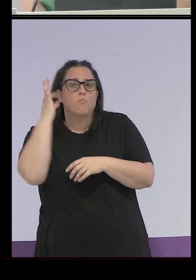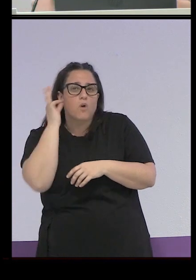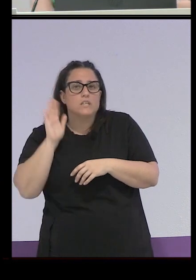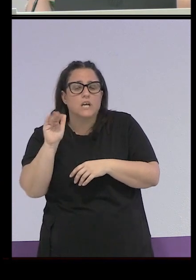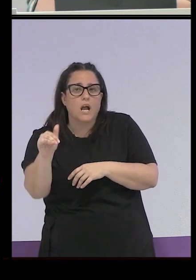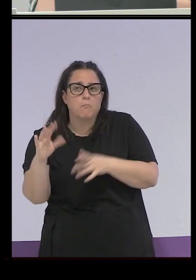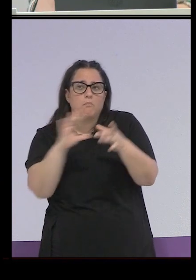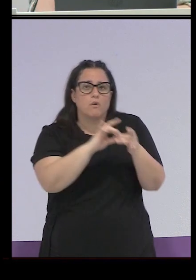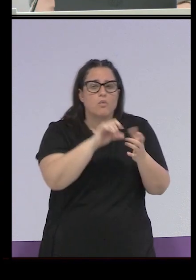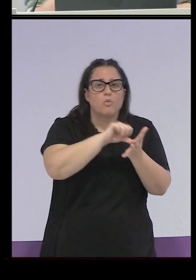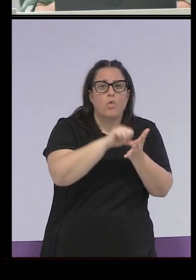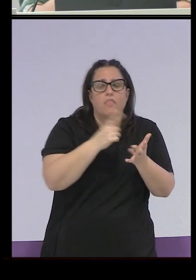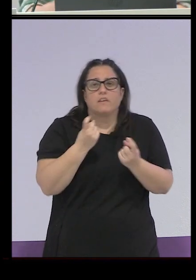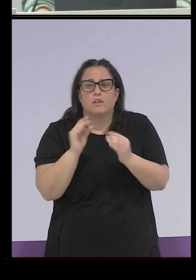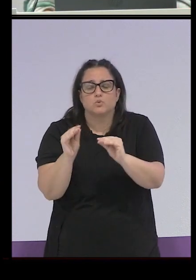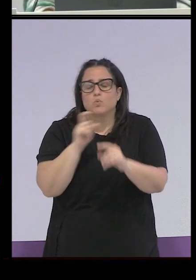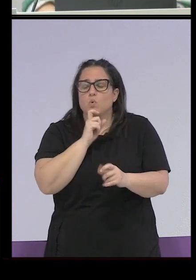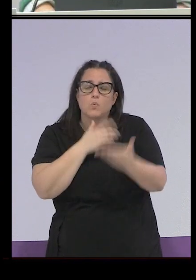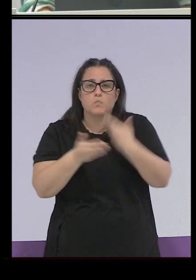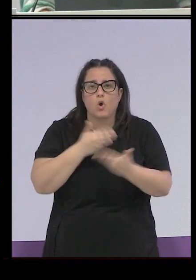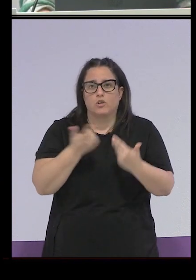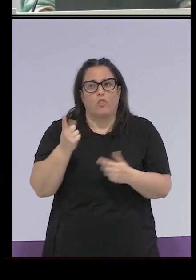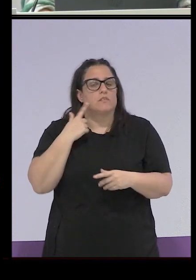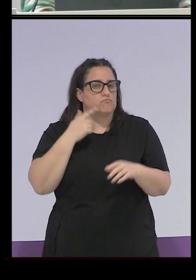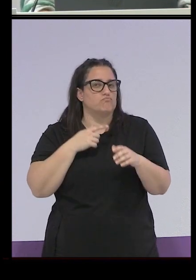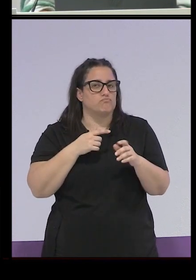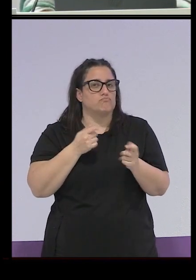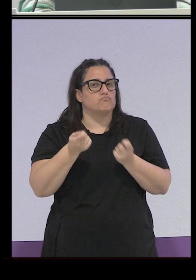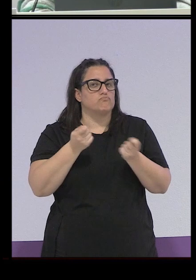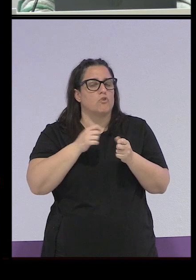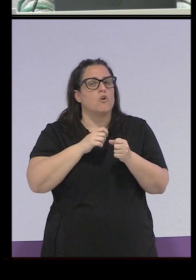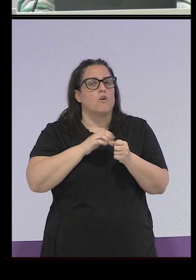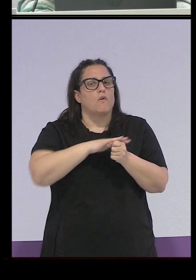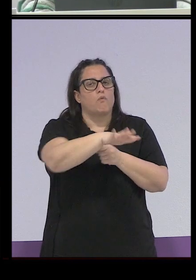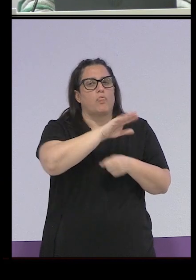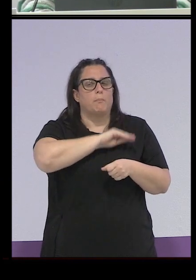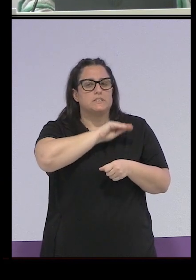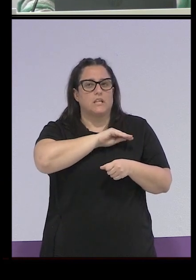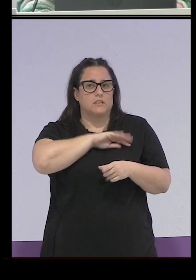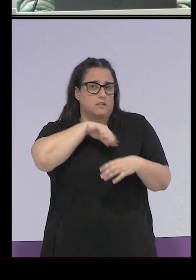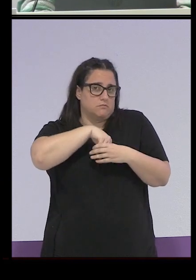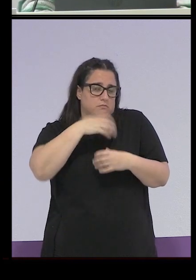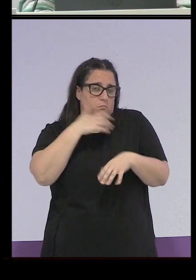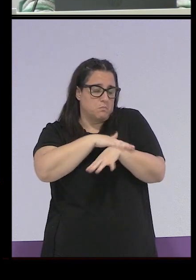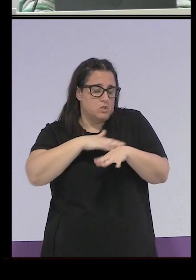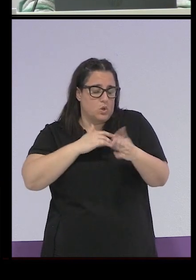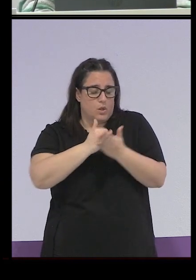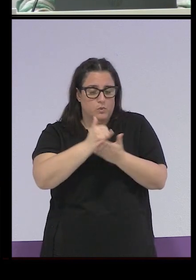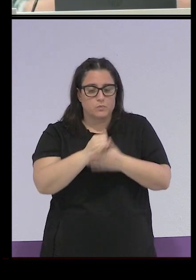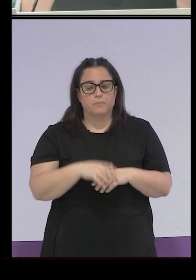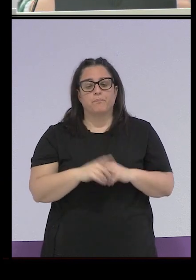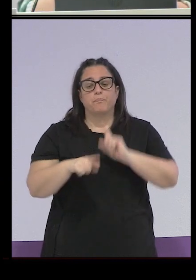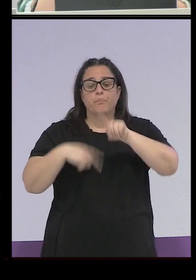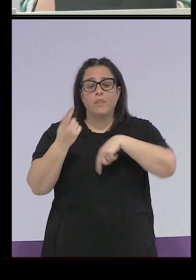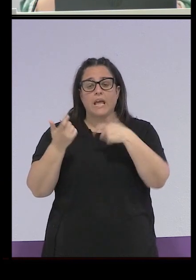las ciudades, tal, y a través de eso, por ejemplo, tuvieron mucha mano en el Ministerio de Agricultura, ¿no?, entre otras. Luego estaban, por otro lado, las de Acción